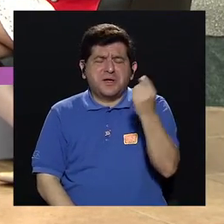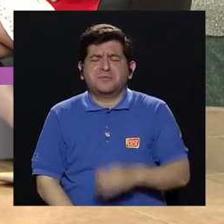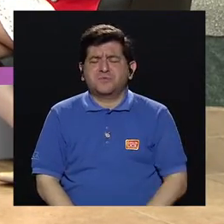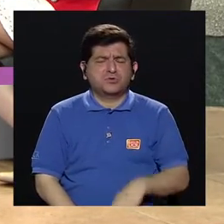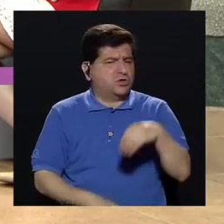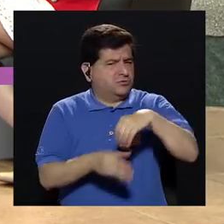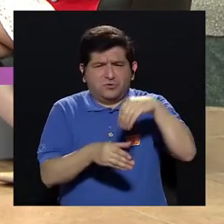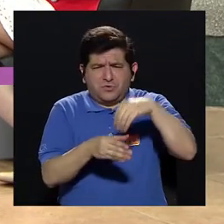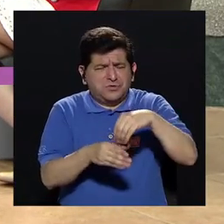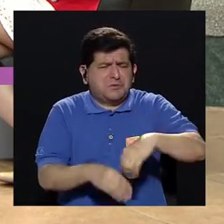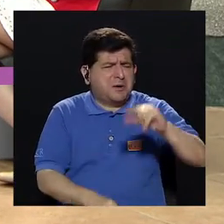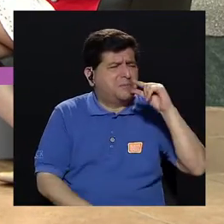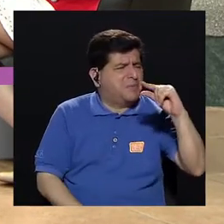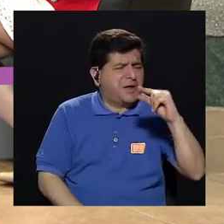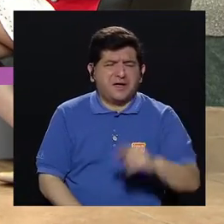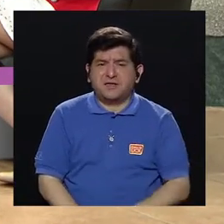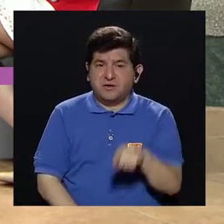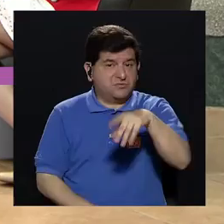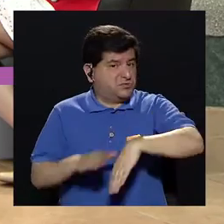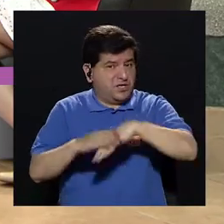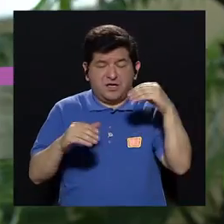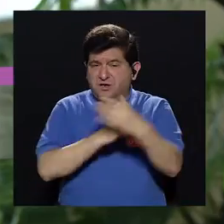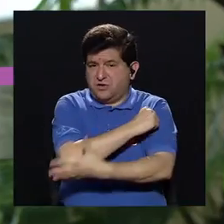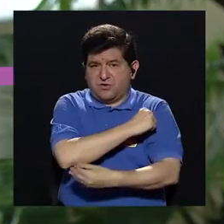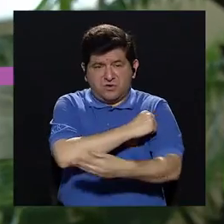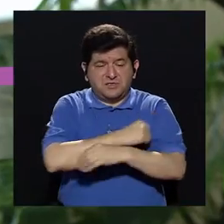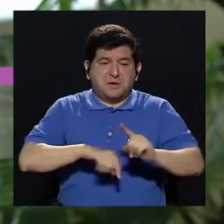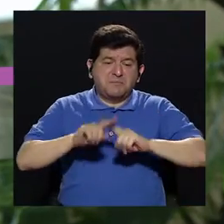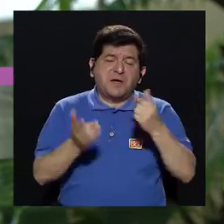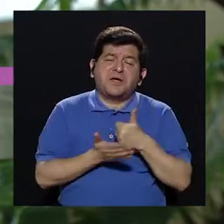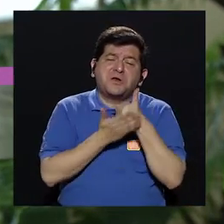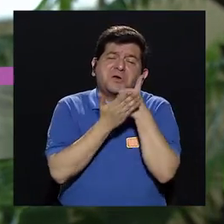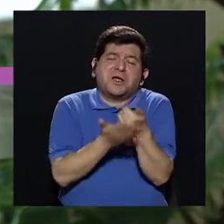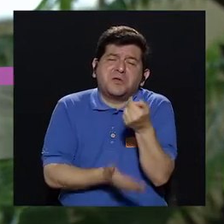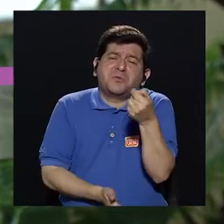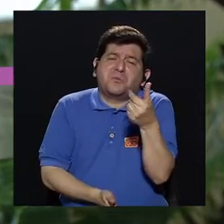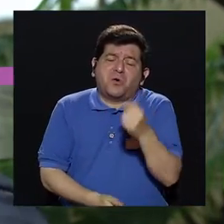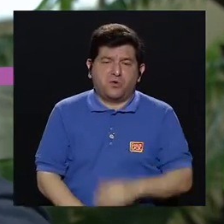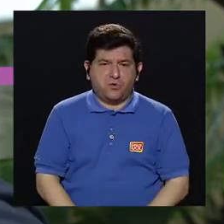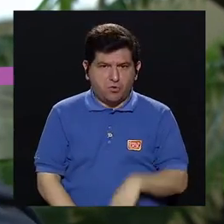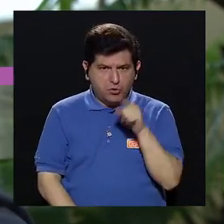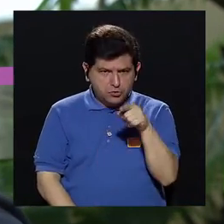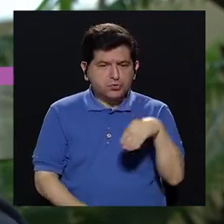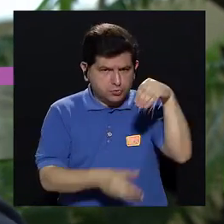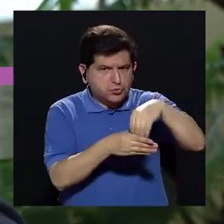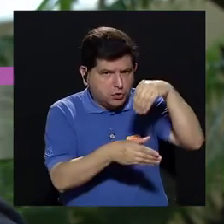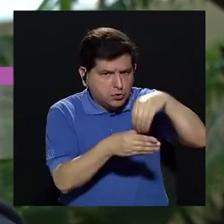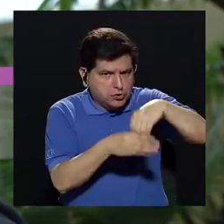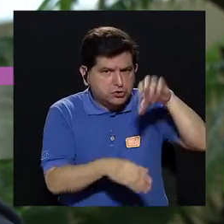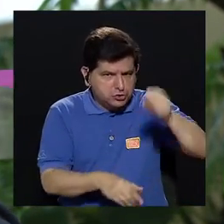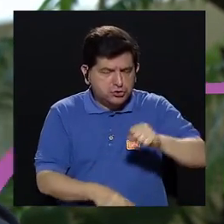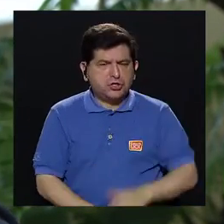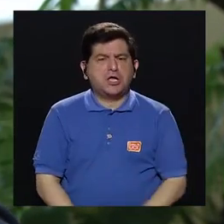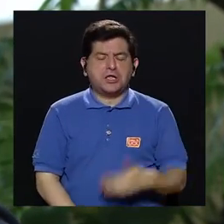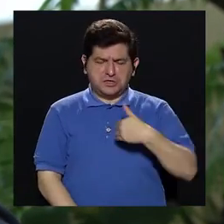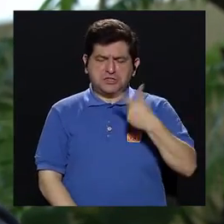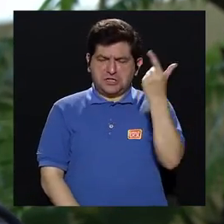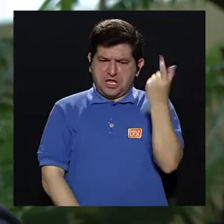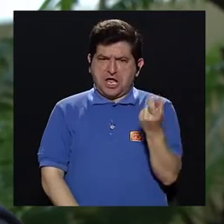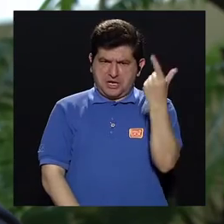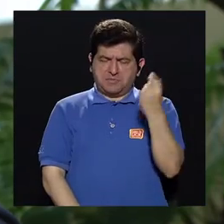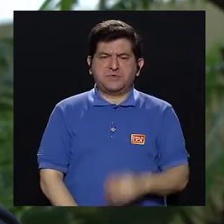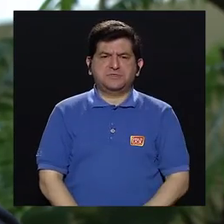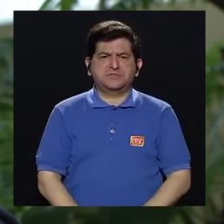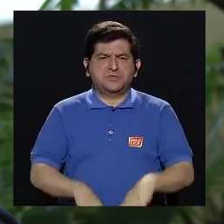contributiva, que es pequeñita, no te va a sacar de la pobreza, pero por lo menos alivia la pobreza. Si usted contribuyó, se lleva una pensión